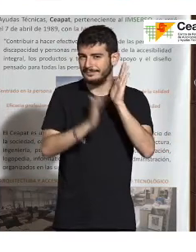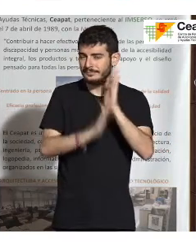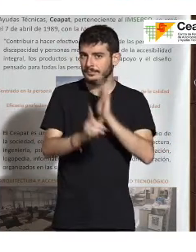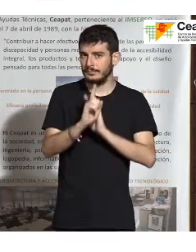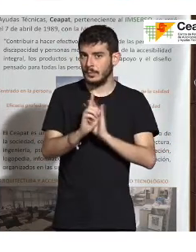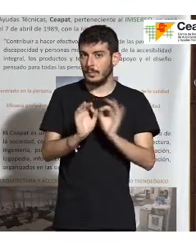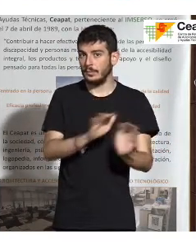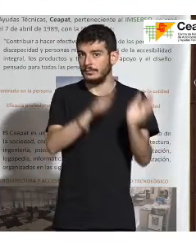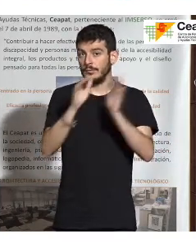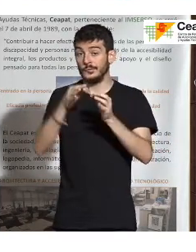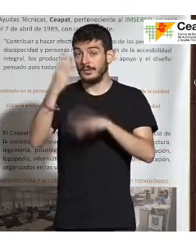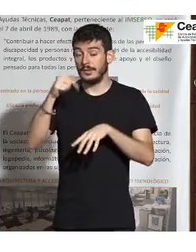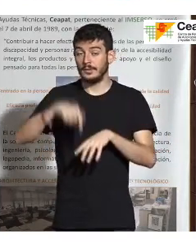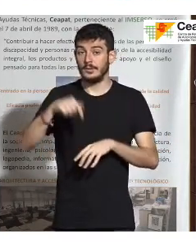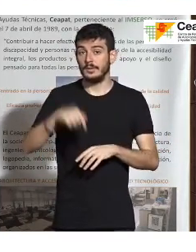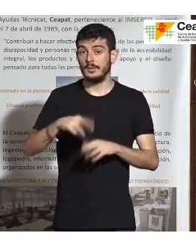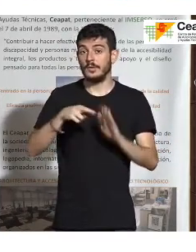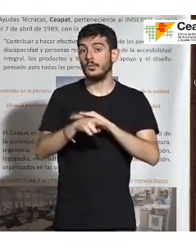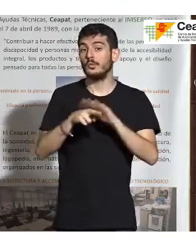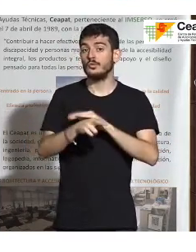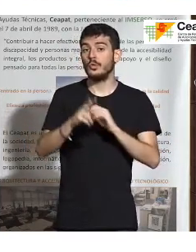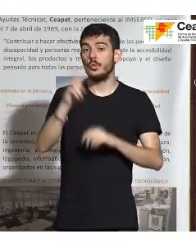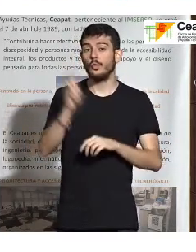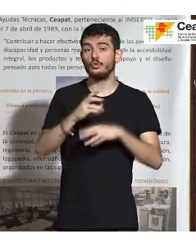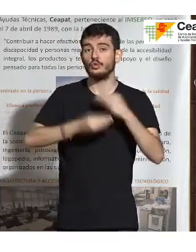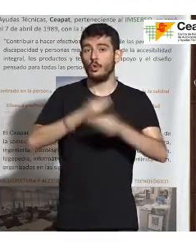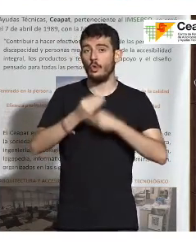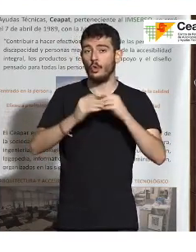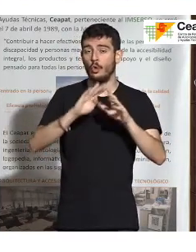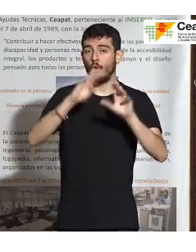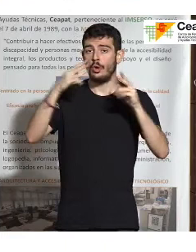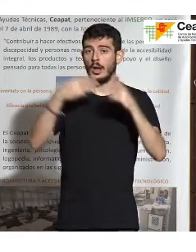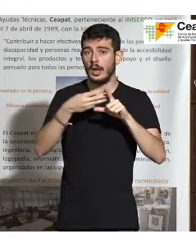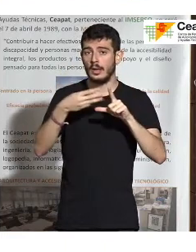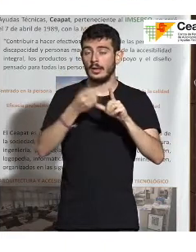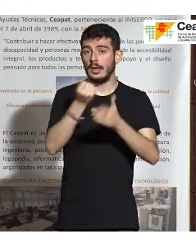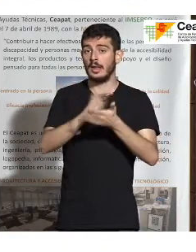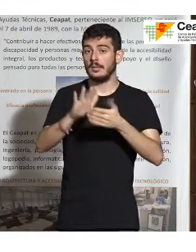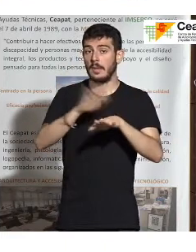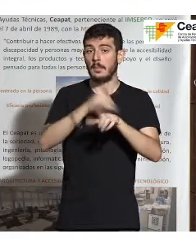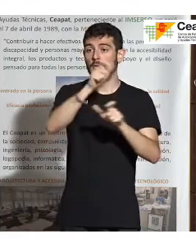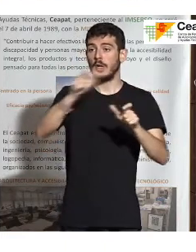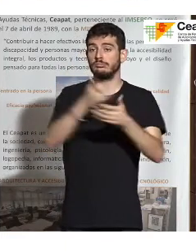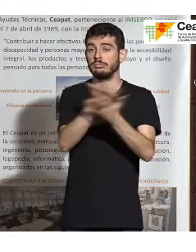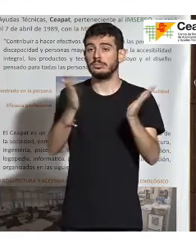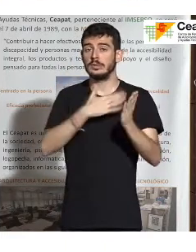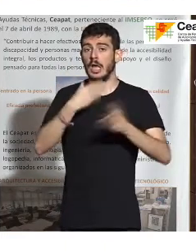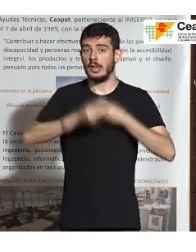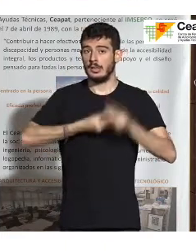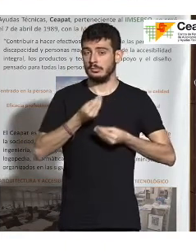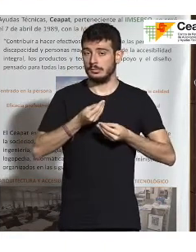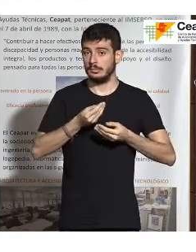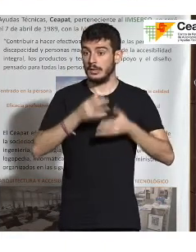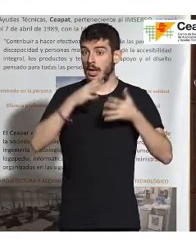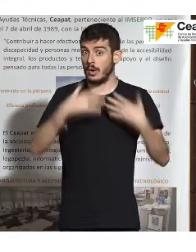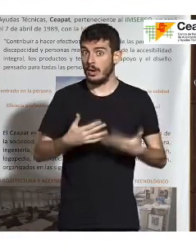tenemos un recurso de curso online gratuito y abierto para cualquier persona que quiera hacerlo. Y tenemos en marcha justo ahora